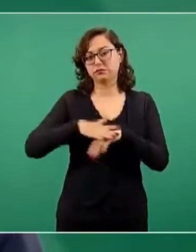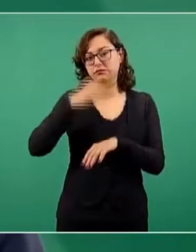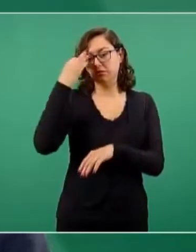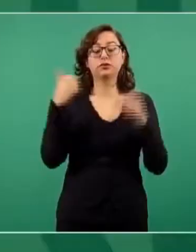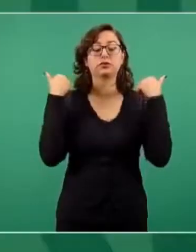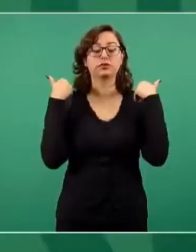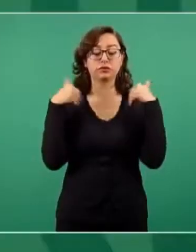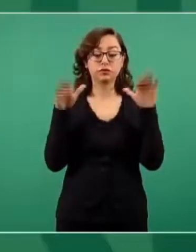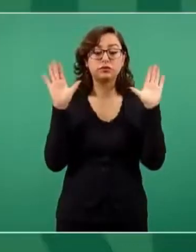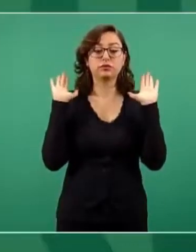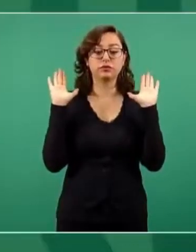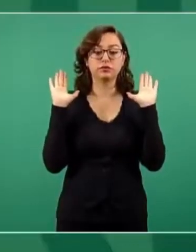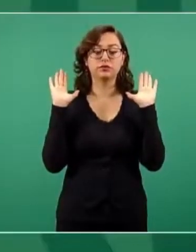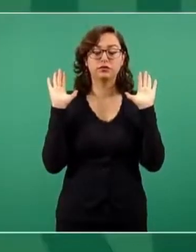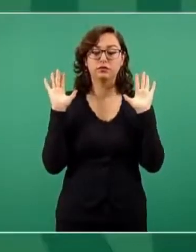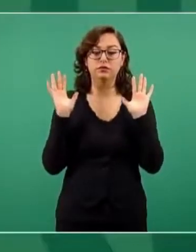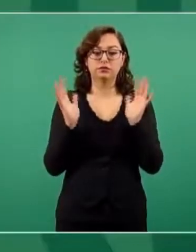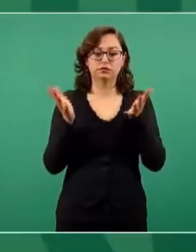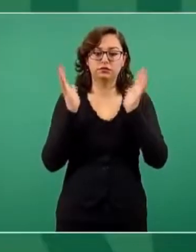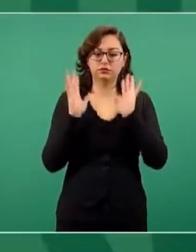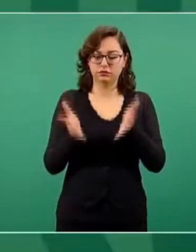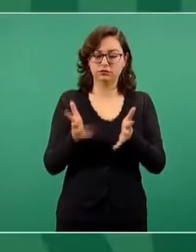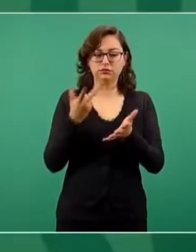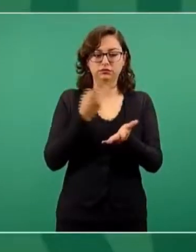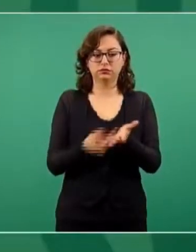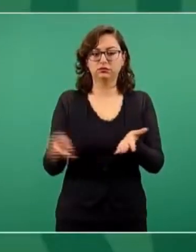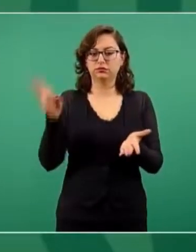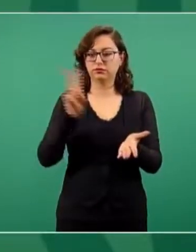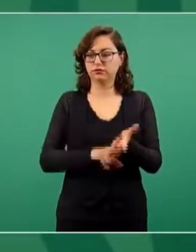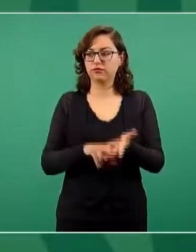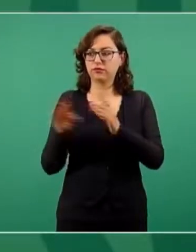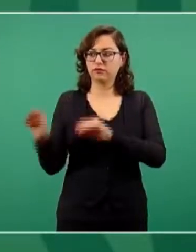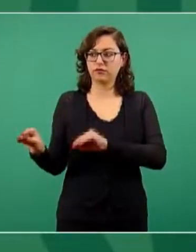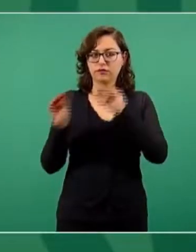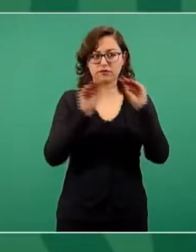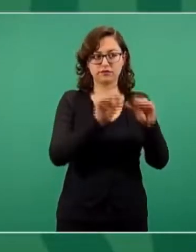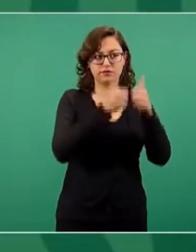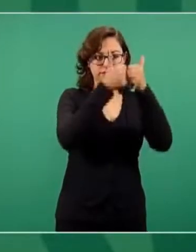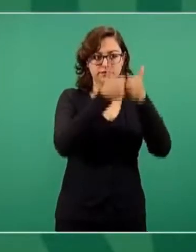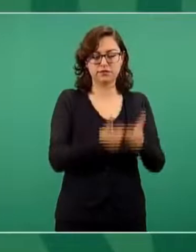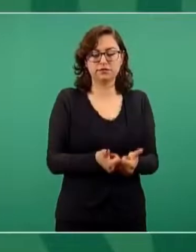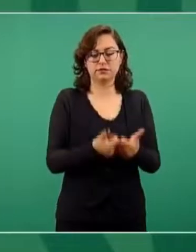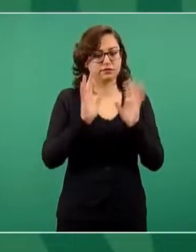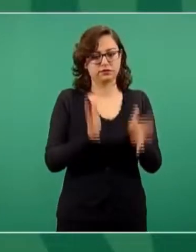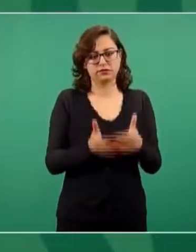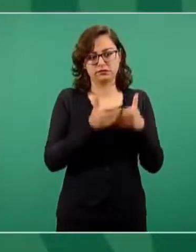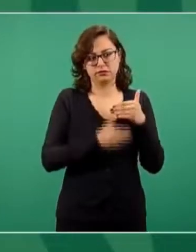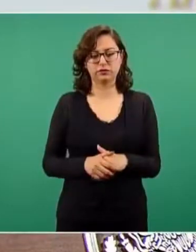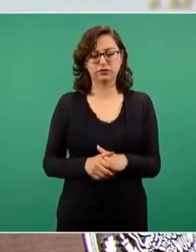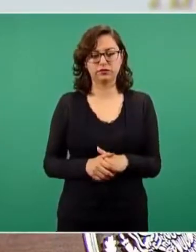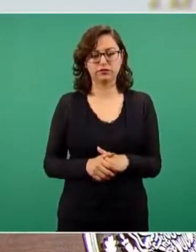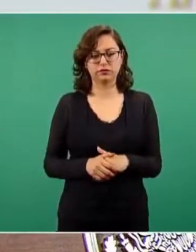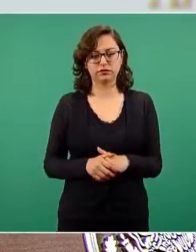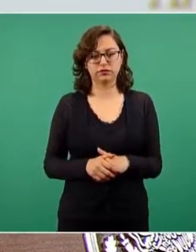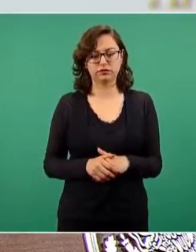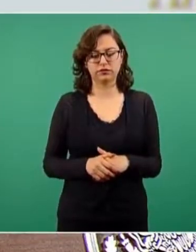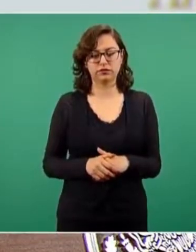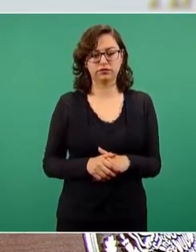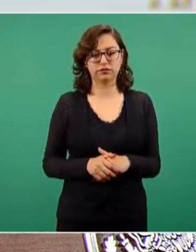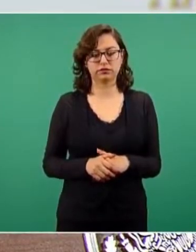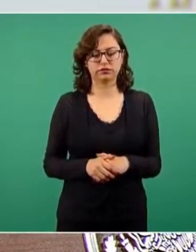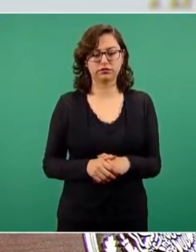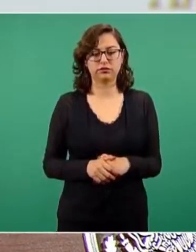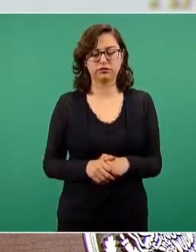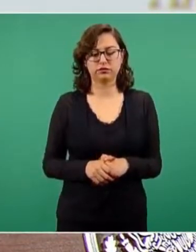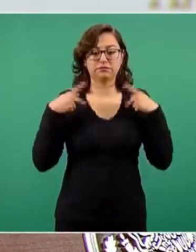inclusive, se pueda reconocer la residencia o la doble nacionalidad para personas de